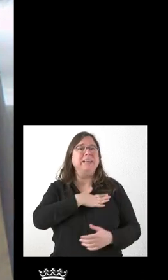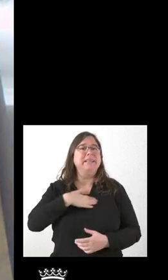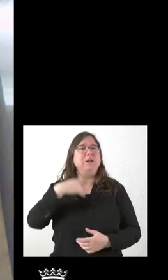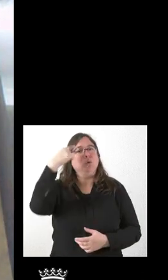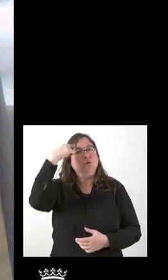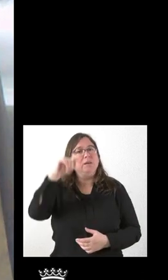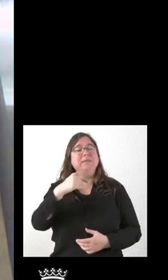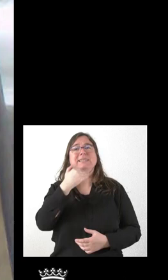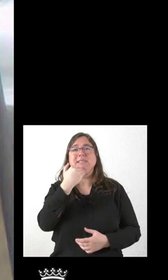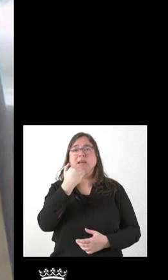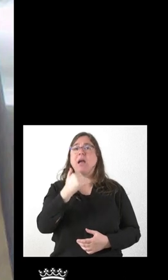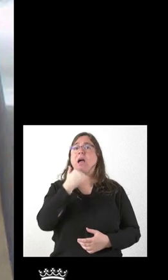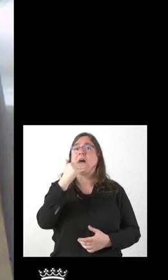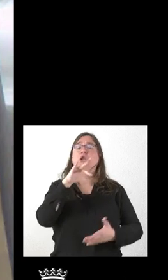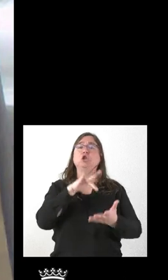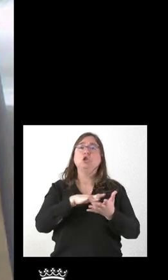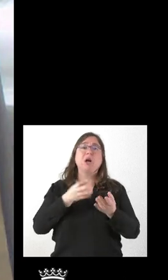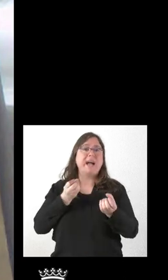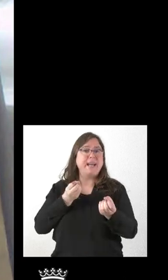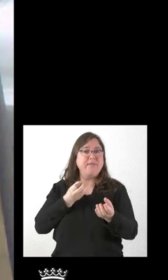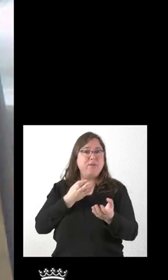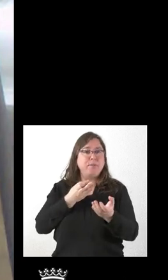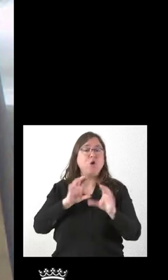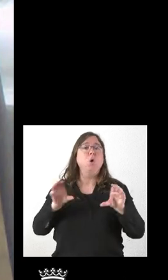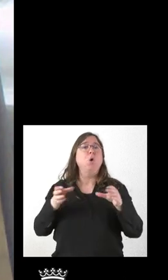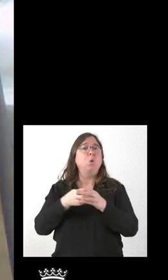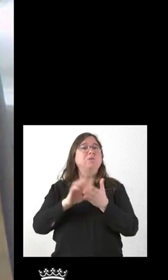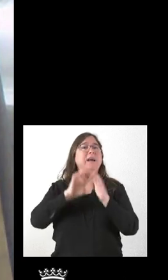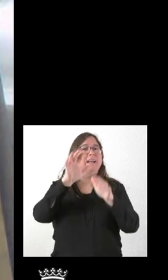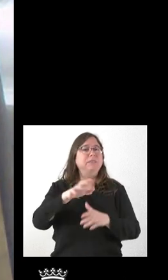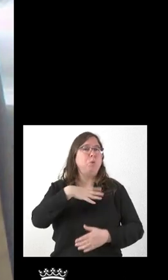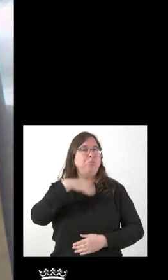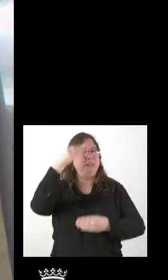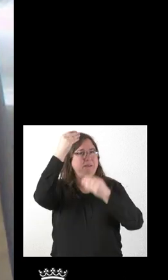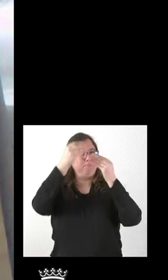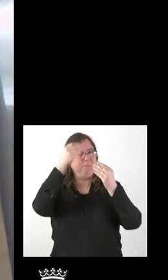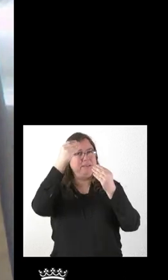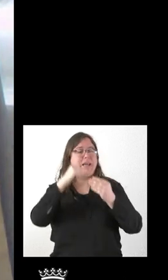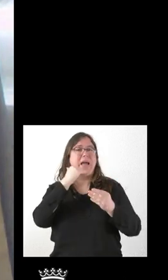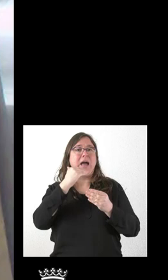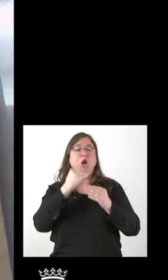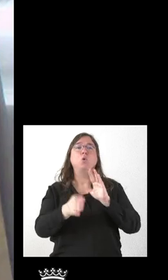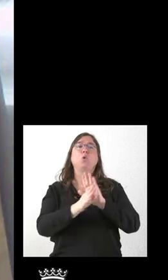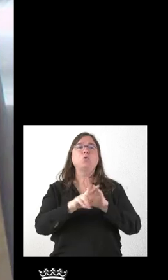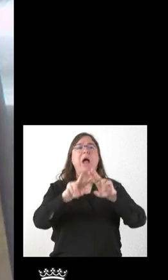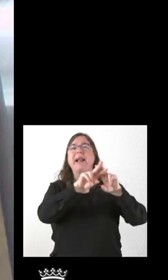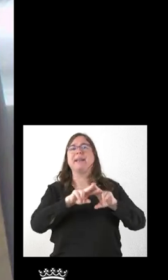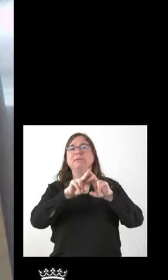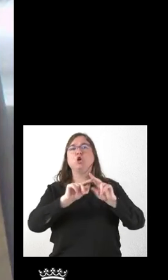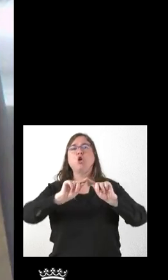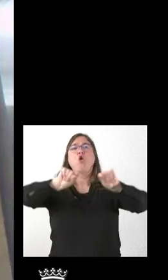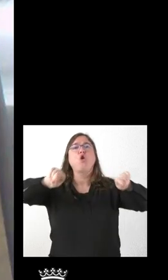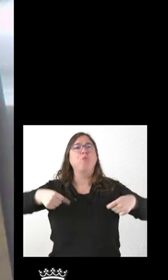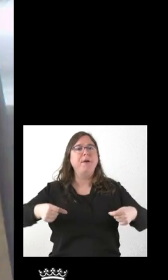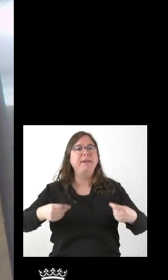al hilo de esta información, la Junta de Castilla y León podría sopesar, sopesaría la revisión del convenio que mantiene firmado, en